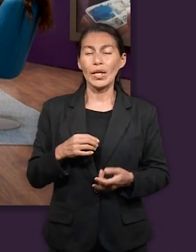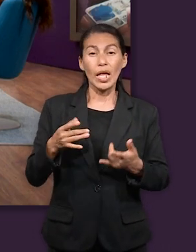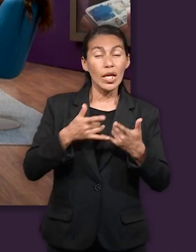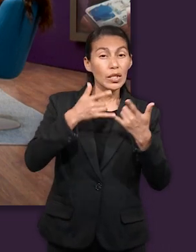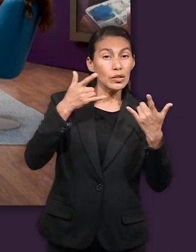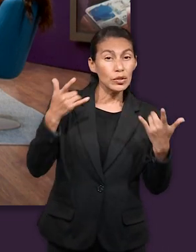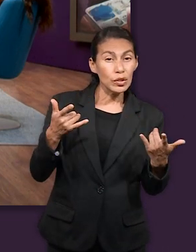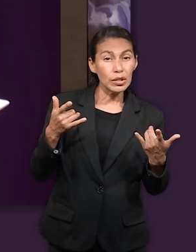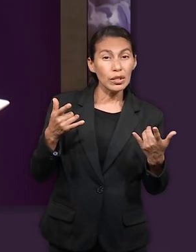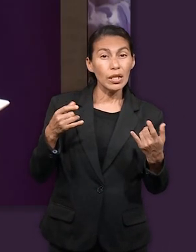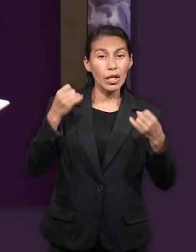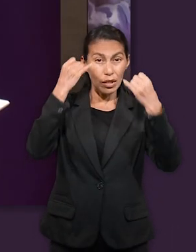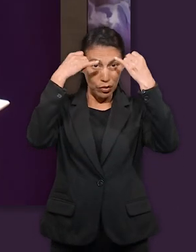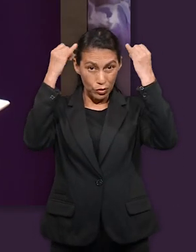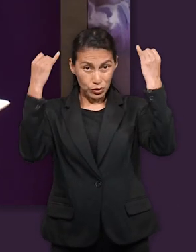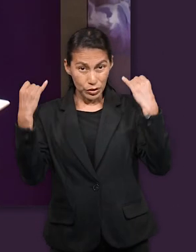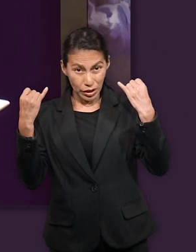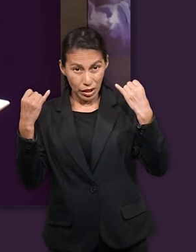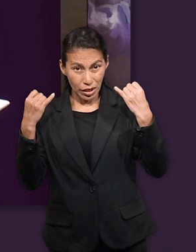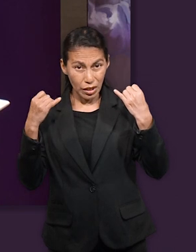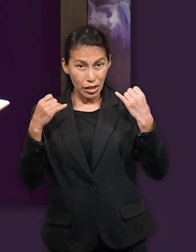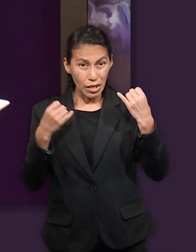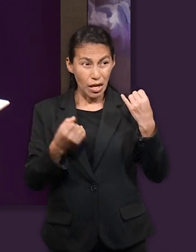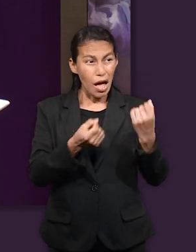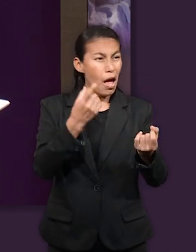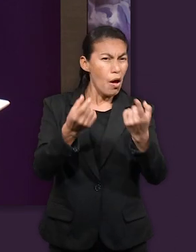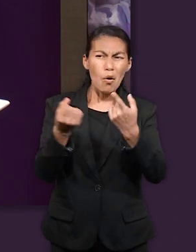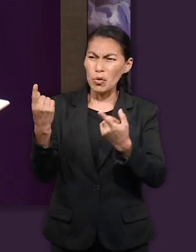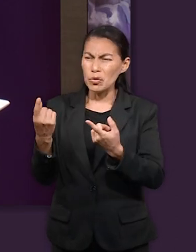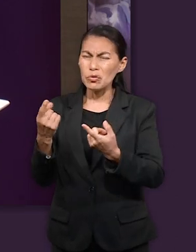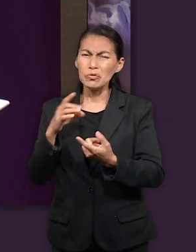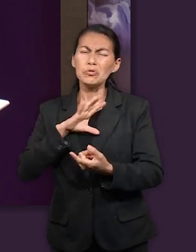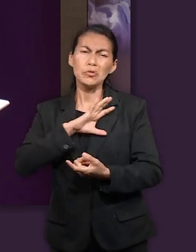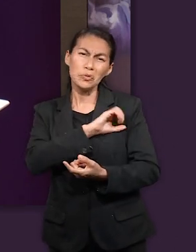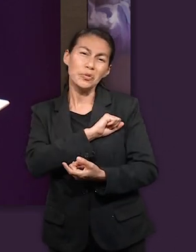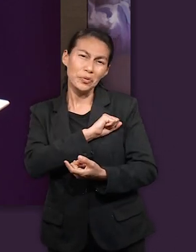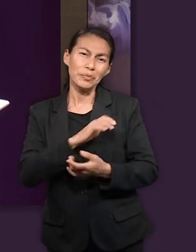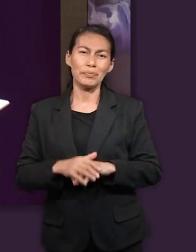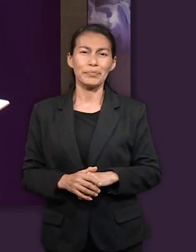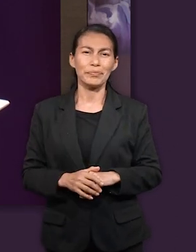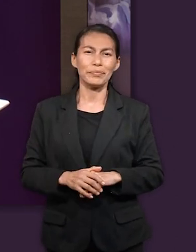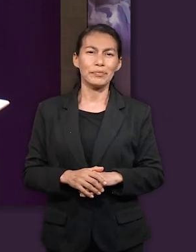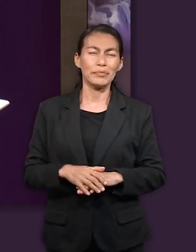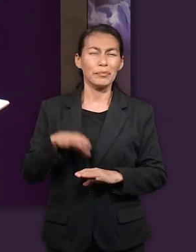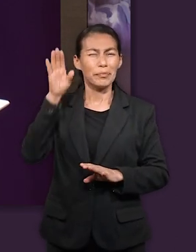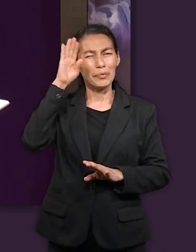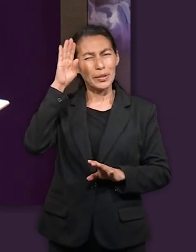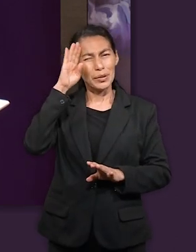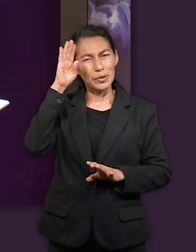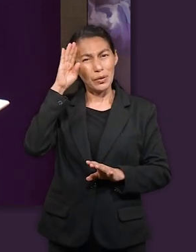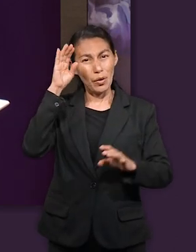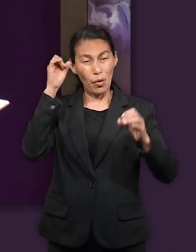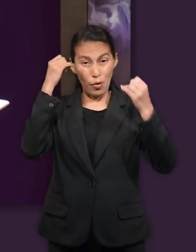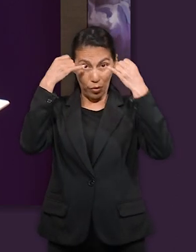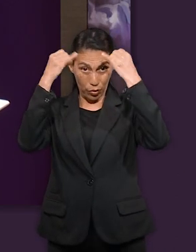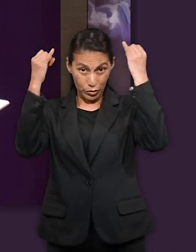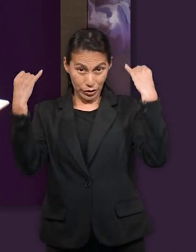Usted mencionó que que tal vez la historia de José es una de las favoritas ¿no? Y creo que